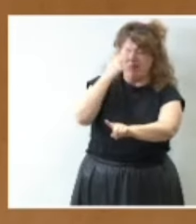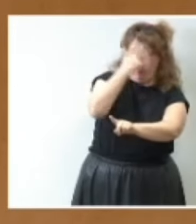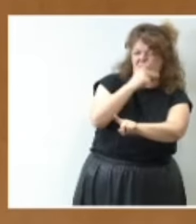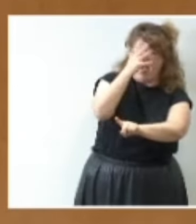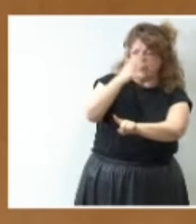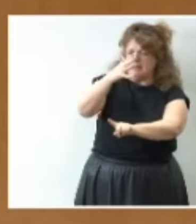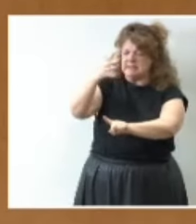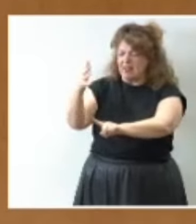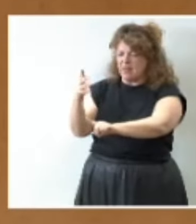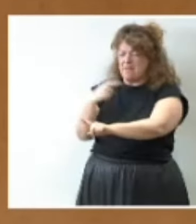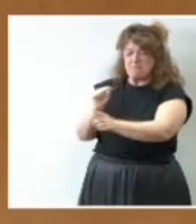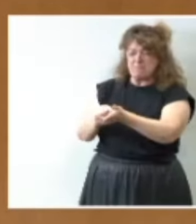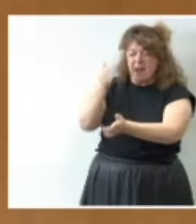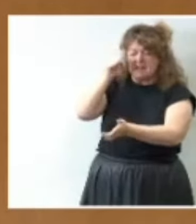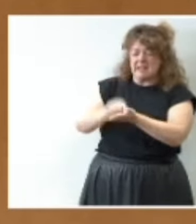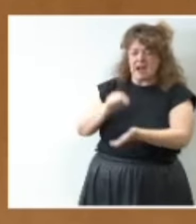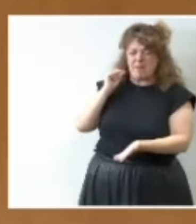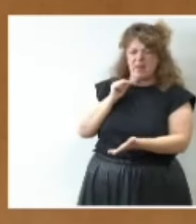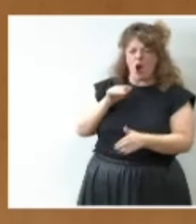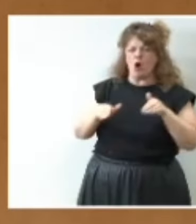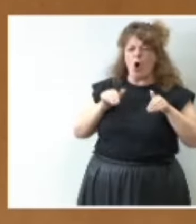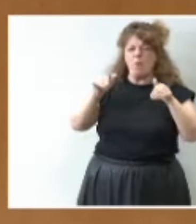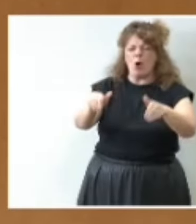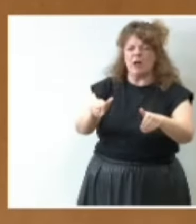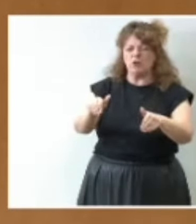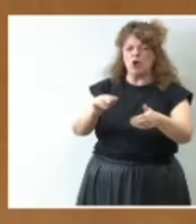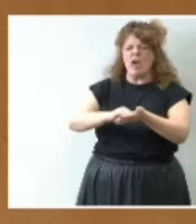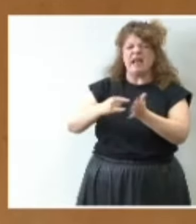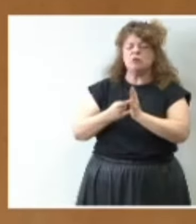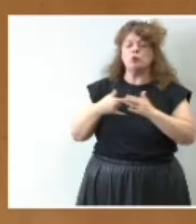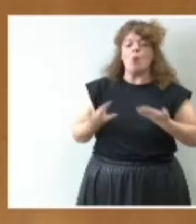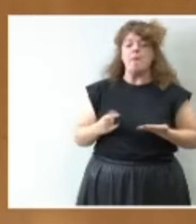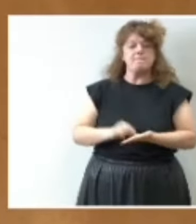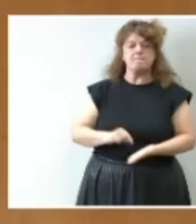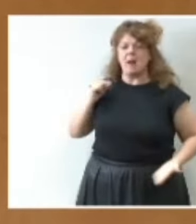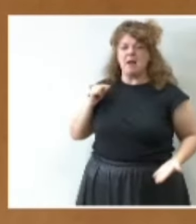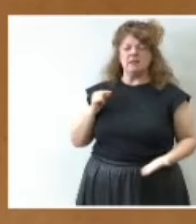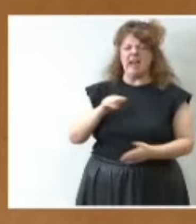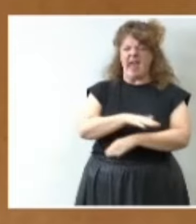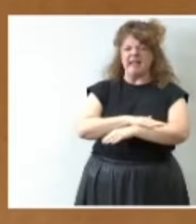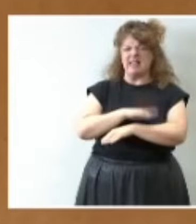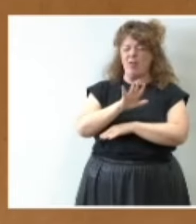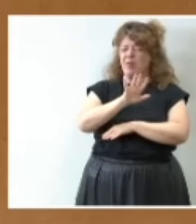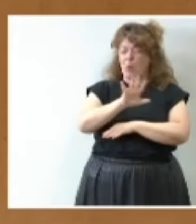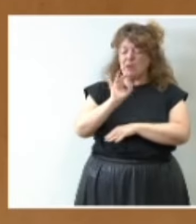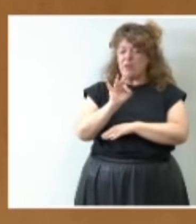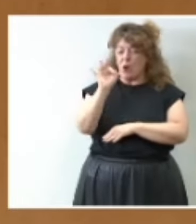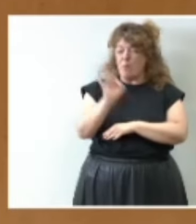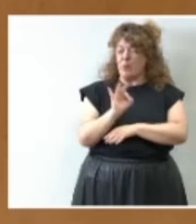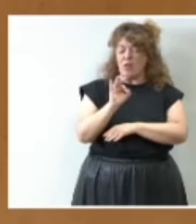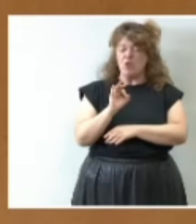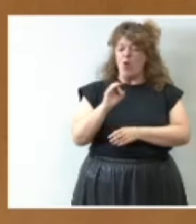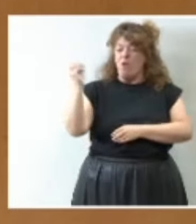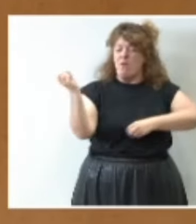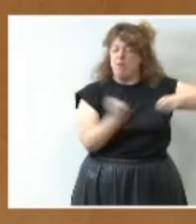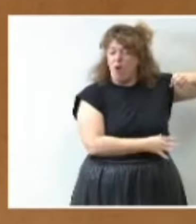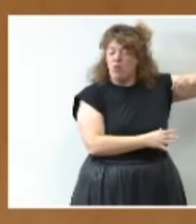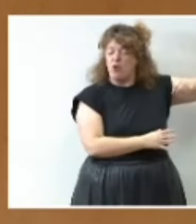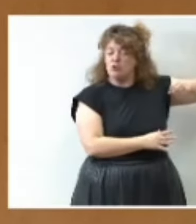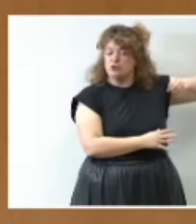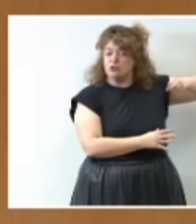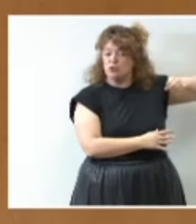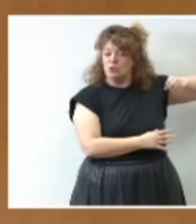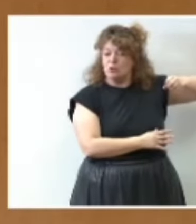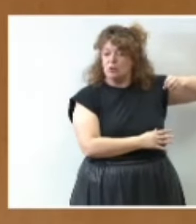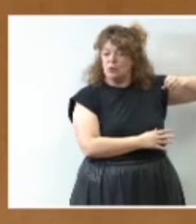la que más rápido resuelve las convocatorias es el Estado el 55% de los fondos resueltos sobre